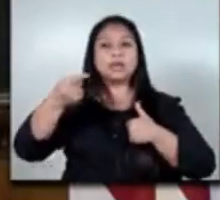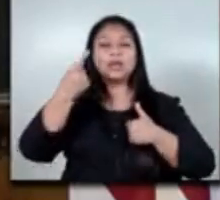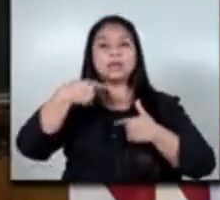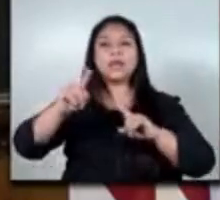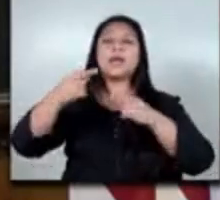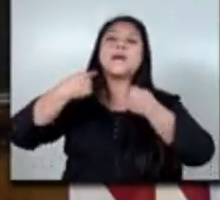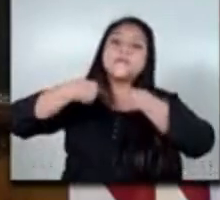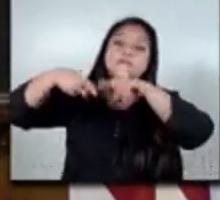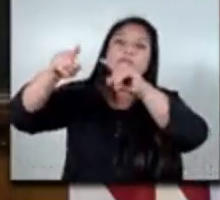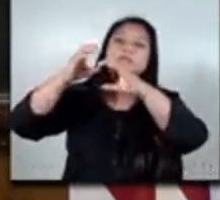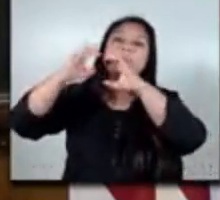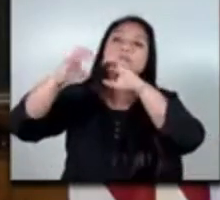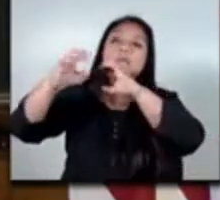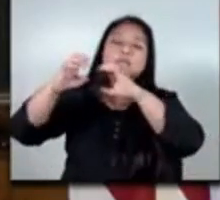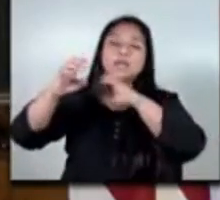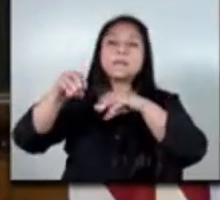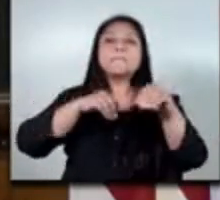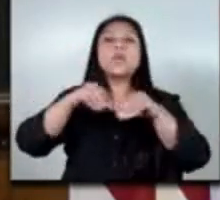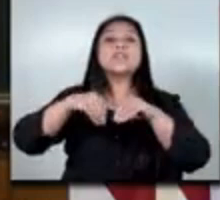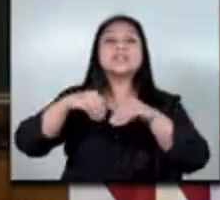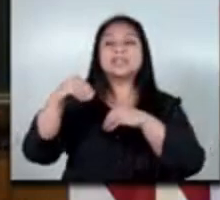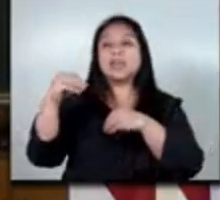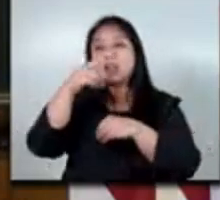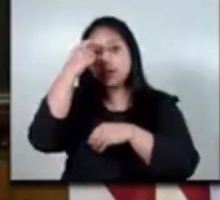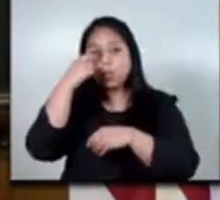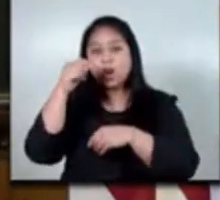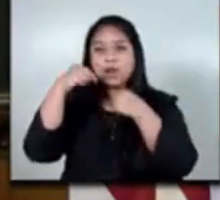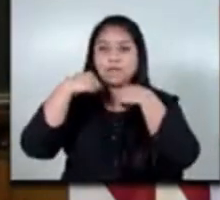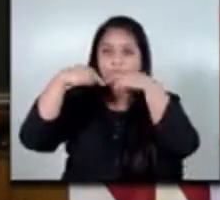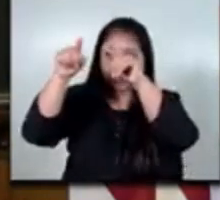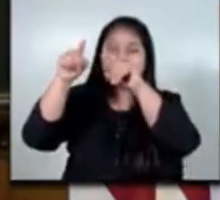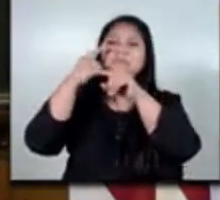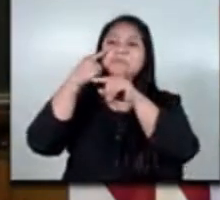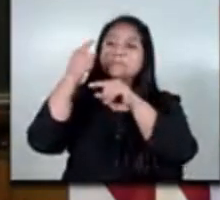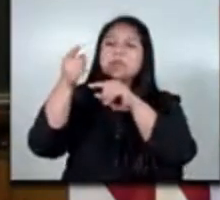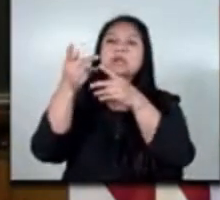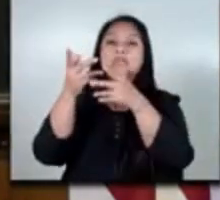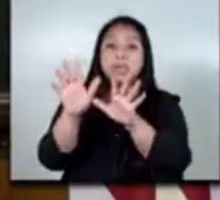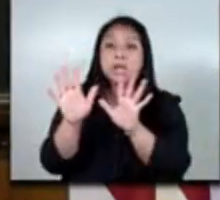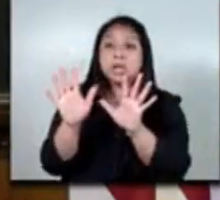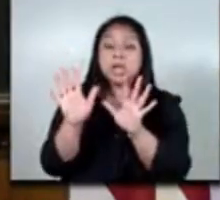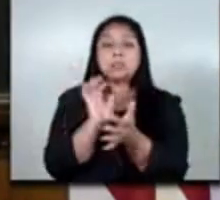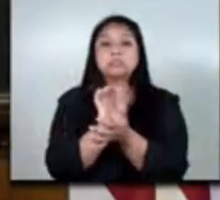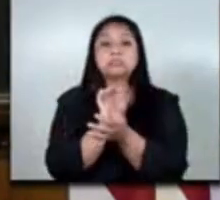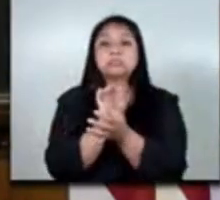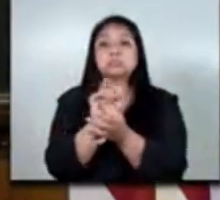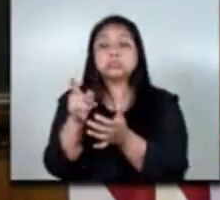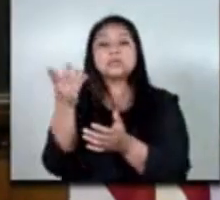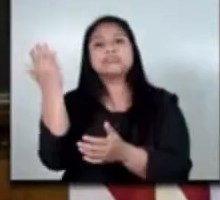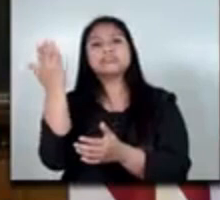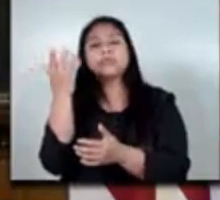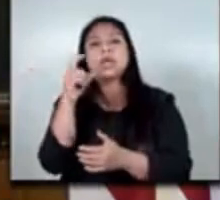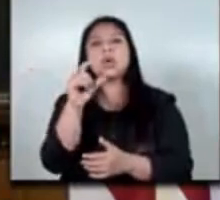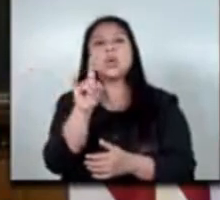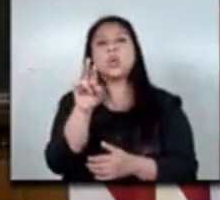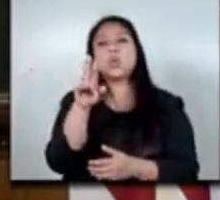entrevista a movilidad laboral después se realizó la la el curso de marino mercante que